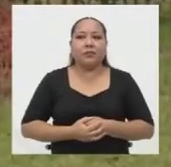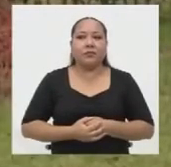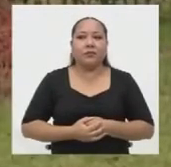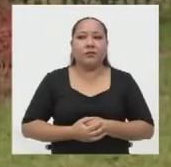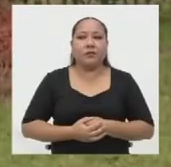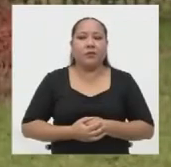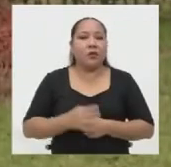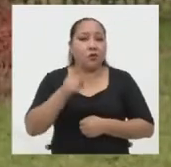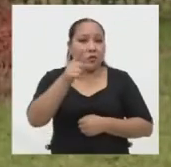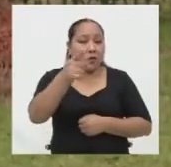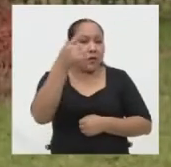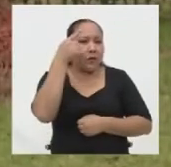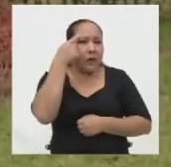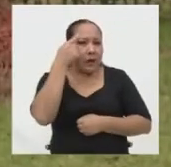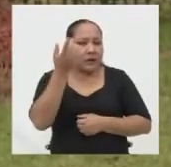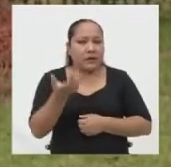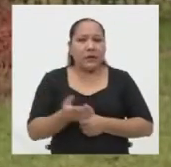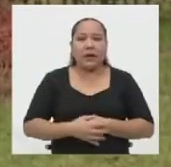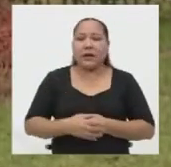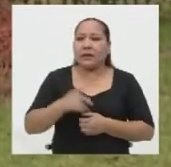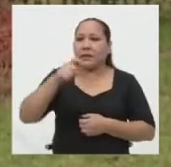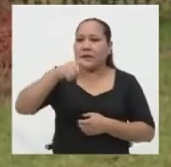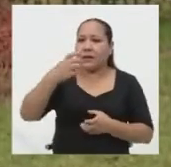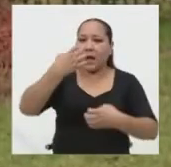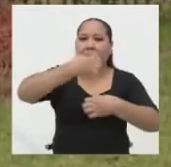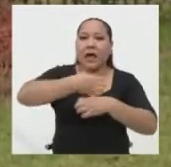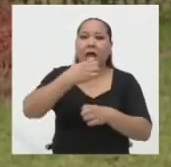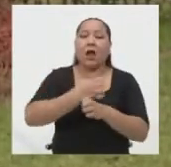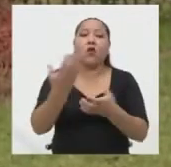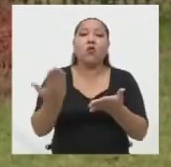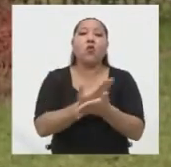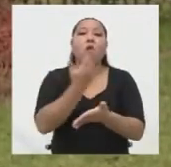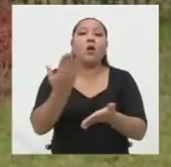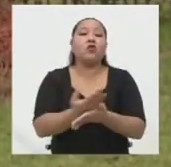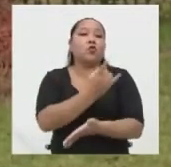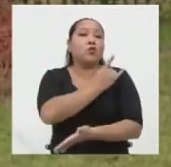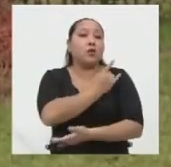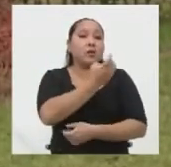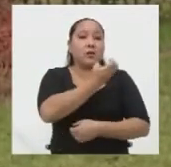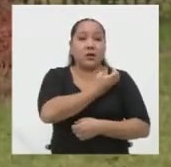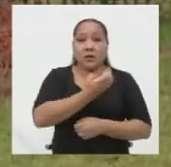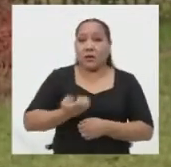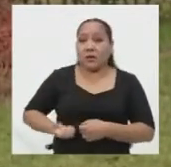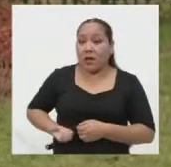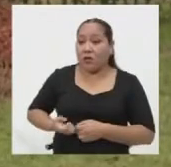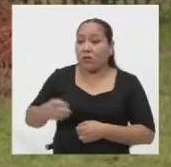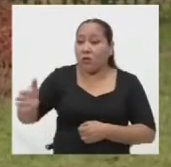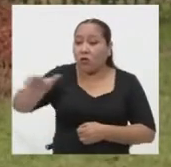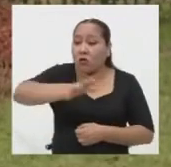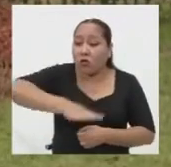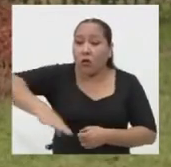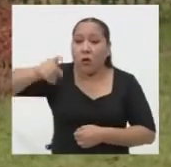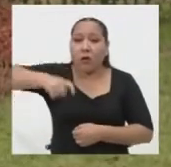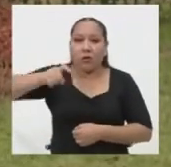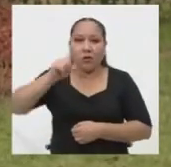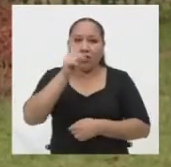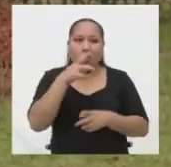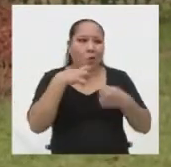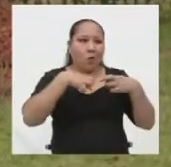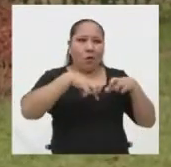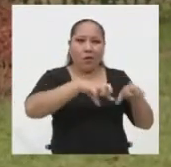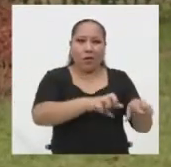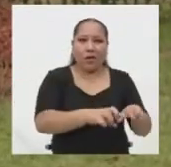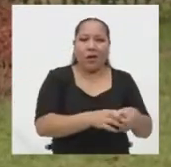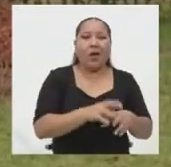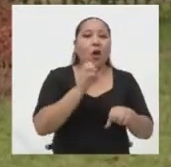¿Cree usted que se deben crear nuevas universidades públicas basadas en la demanda popular sin pedir el consejo